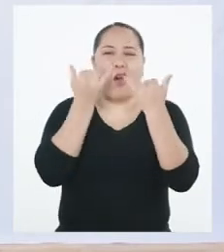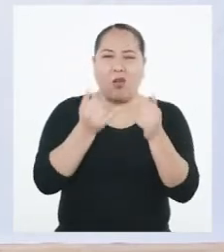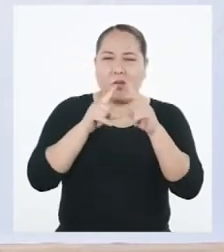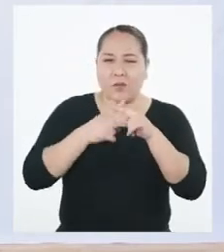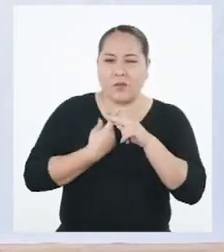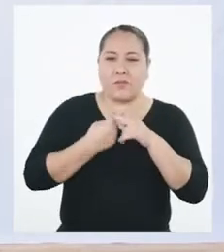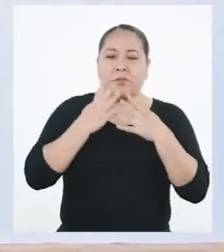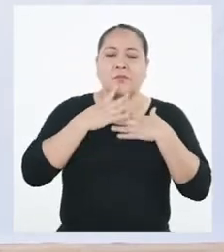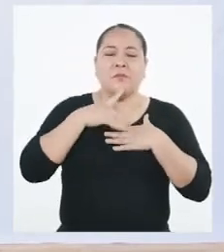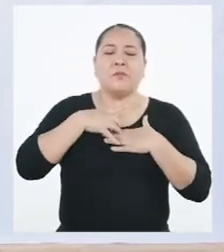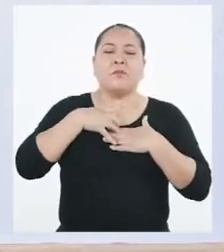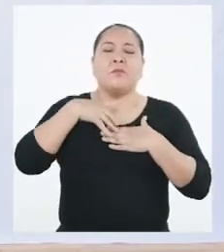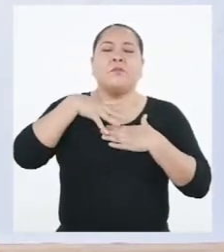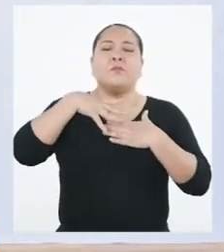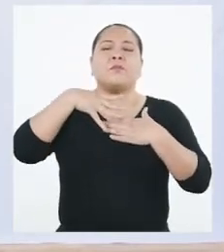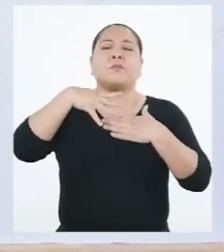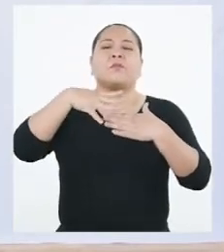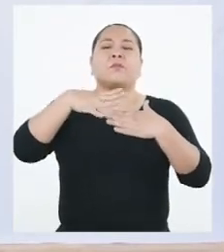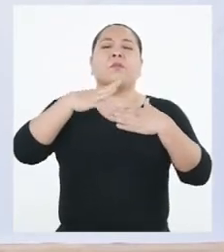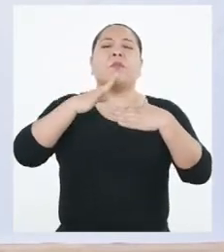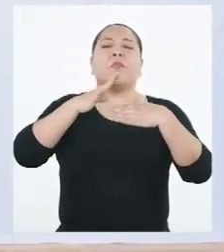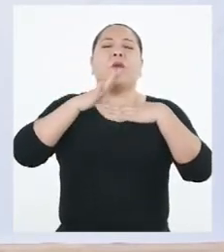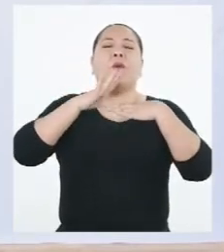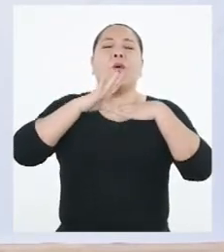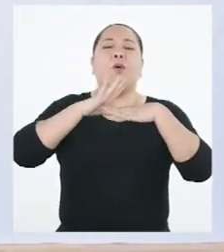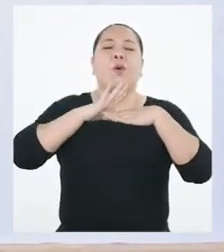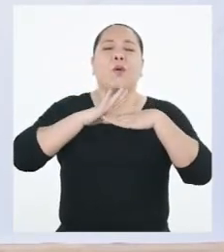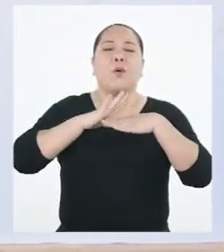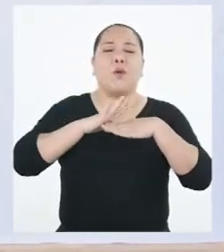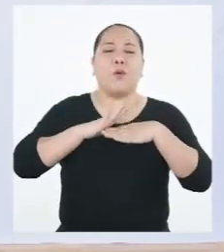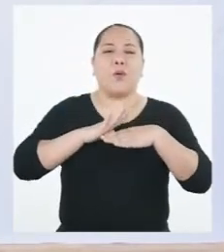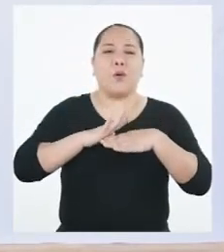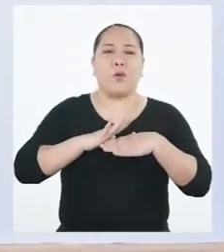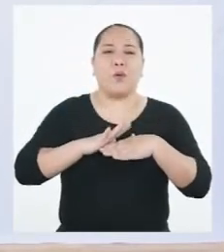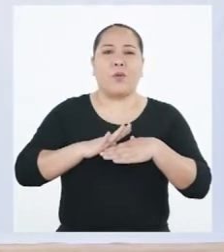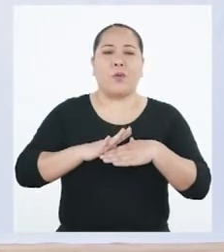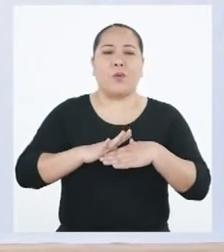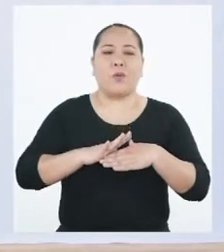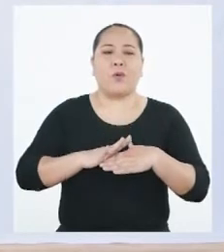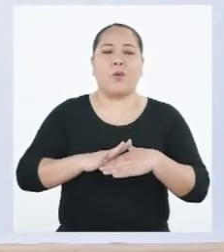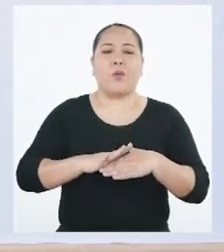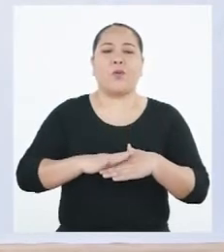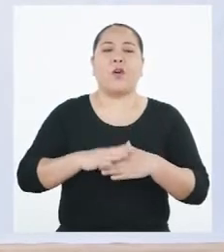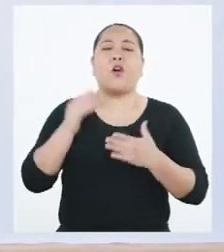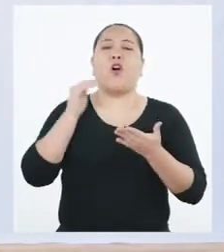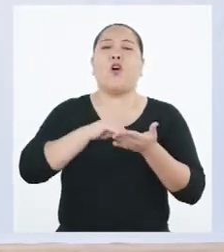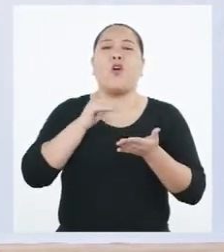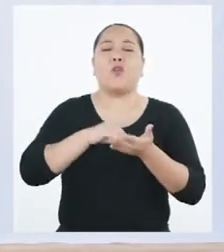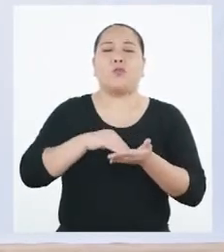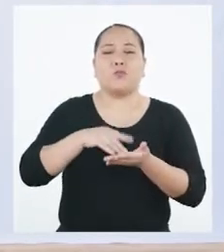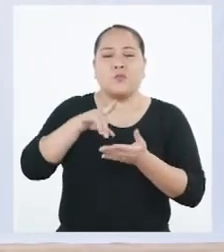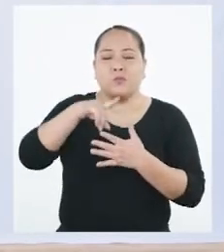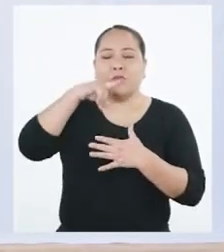comenzar respirando. Y bajamos. Y una más.